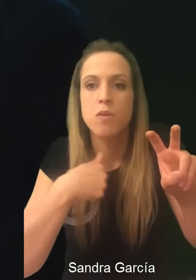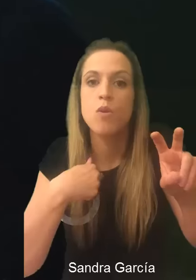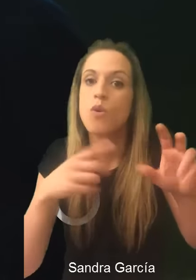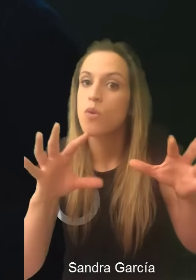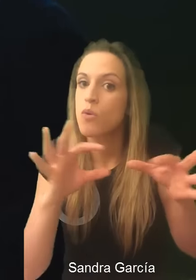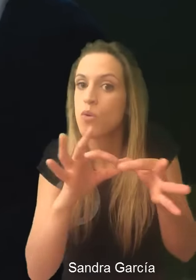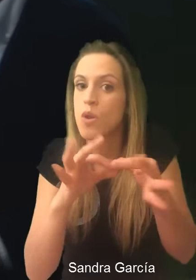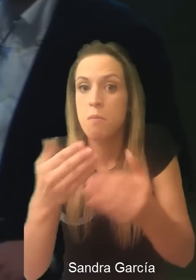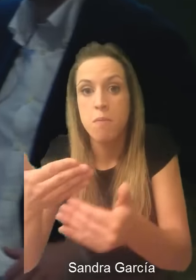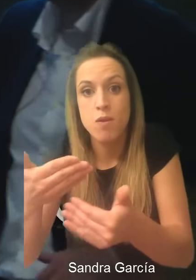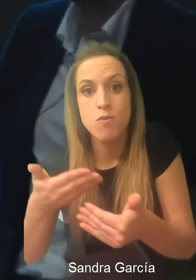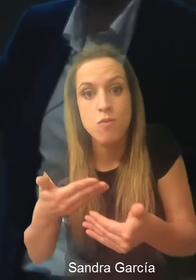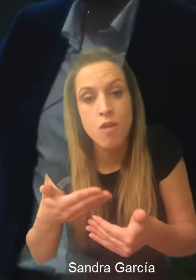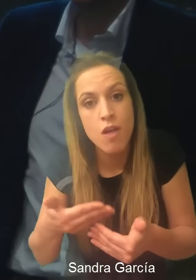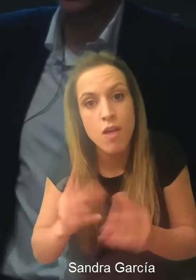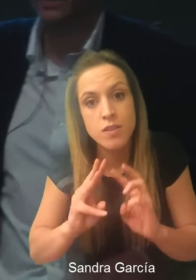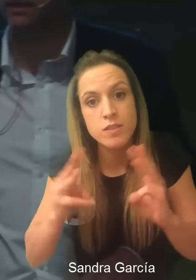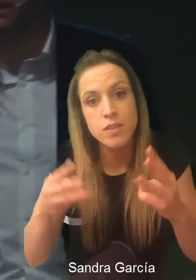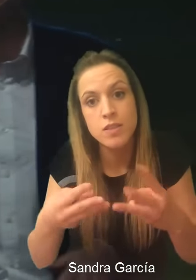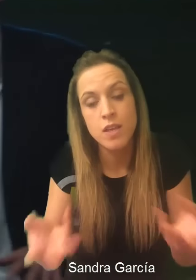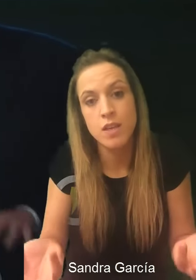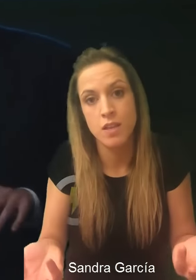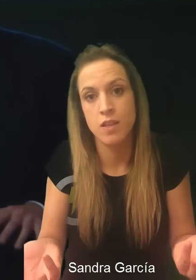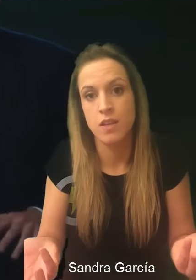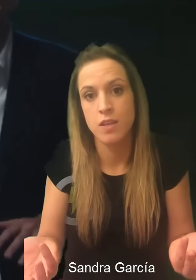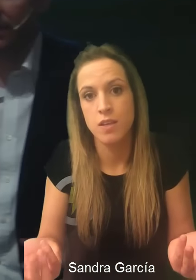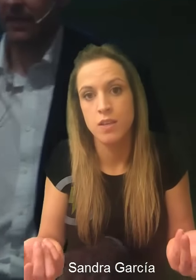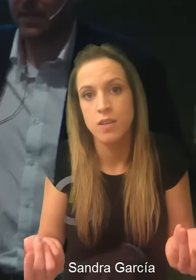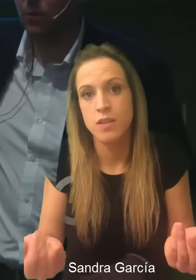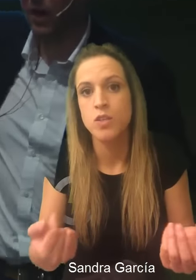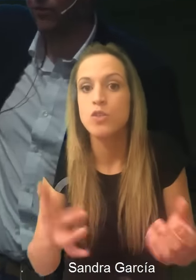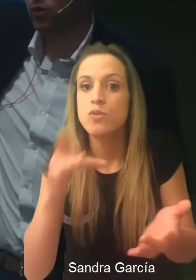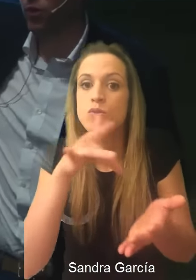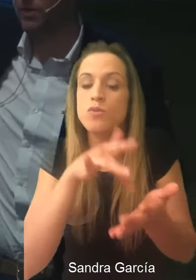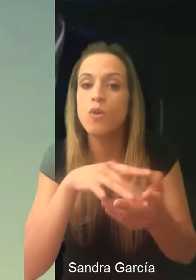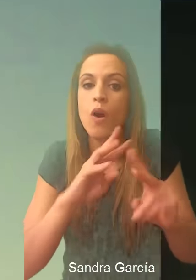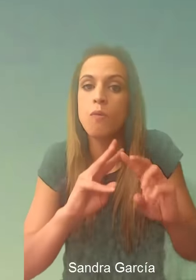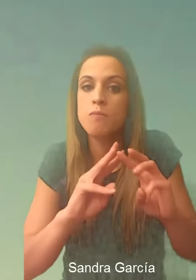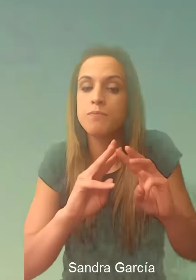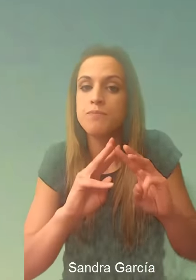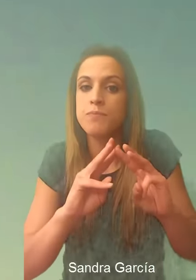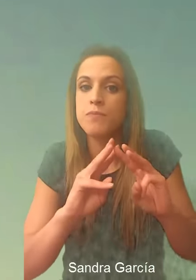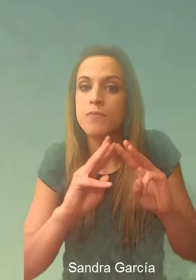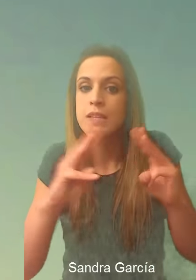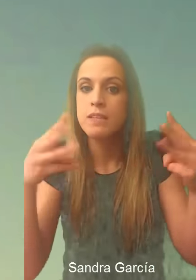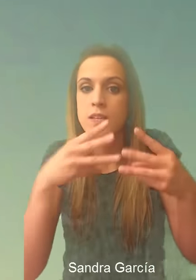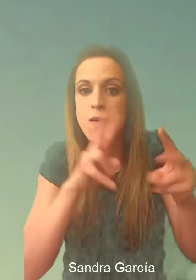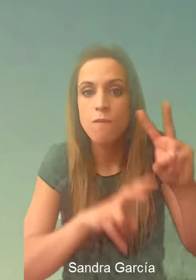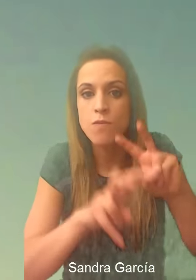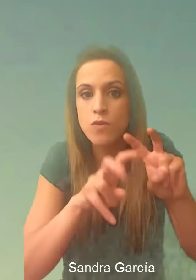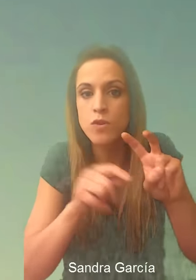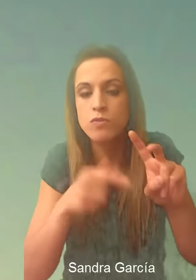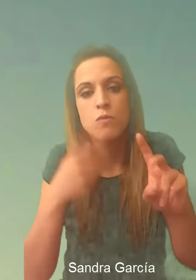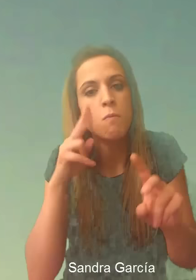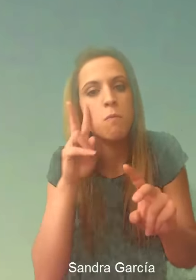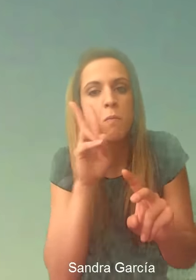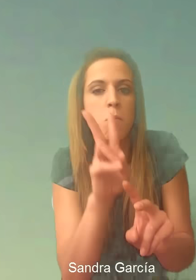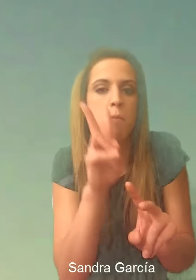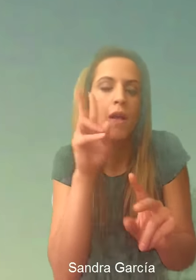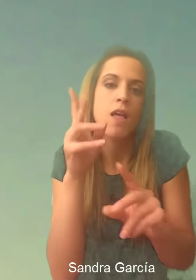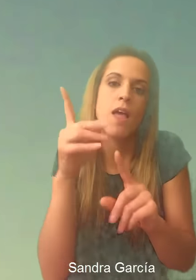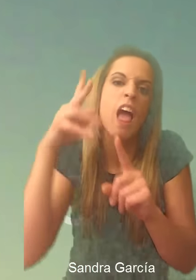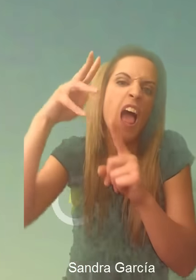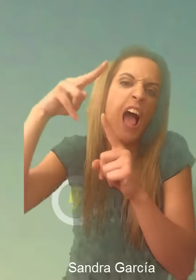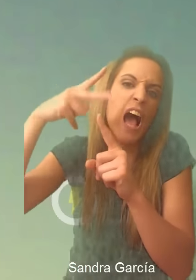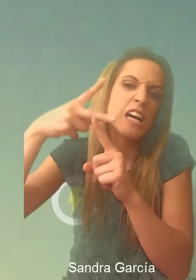Google me ha posicionado en Internet poniendo antenista. Sale una foto y mí arriba, con una antena, la luna